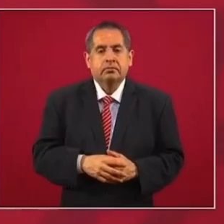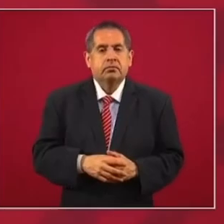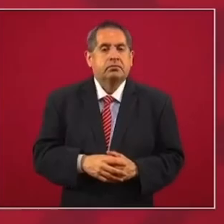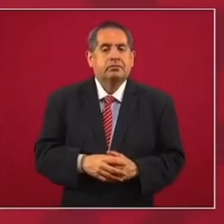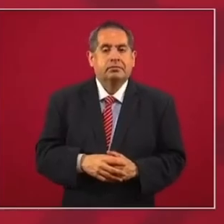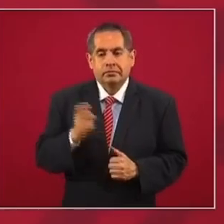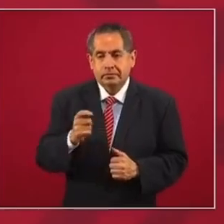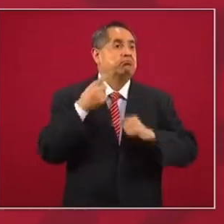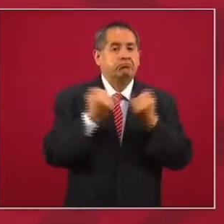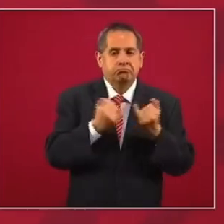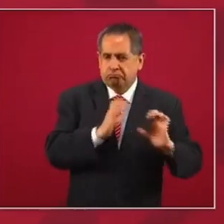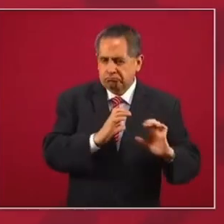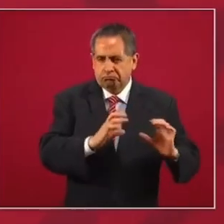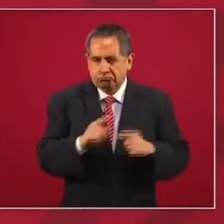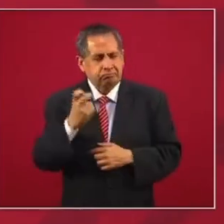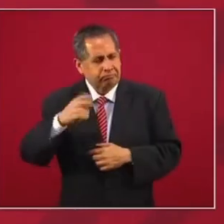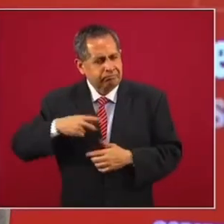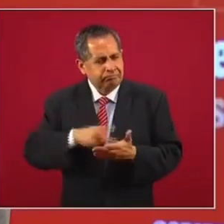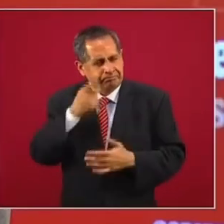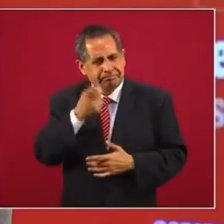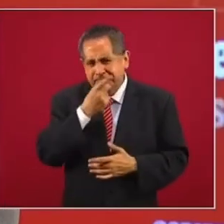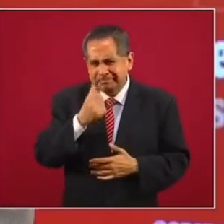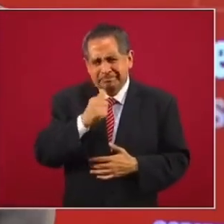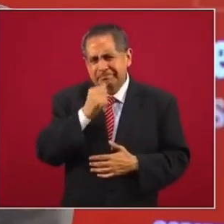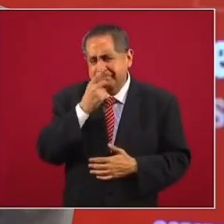enseñanza, no repetición, lo que siempre es sostenido,